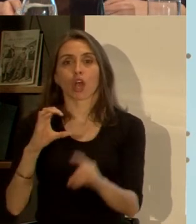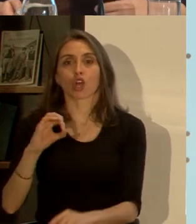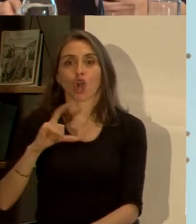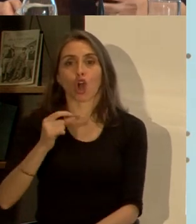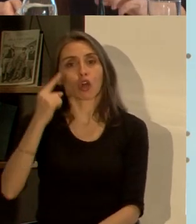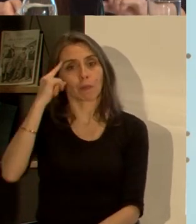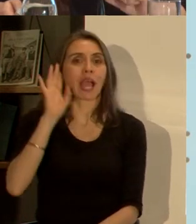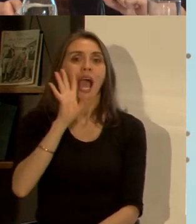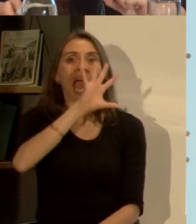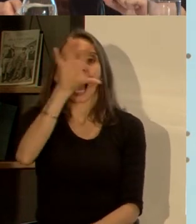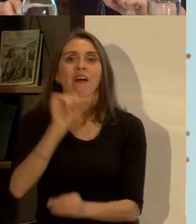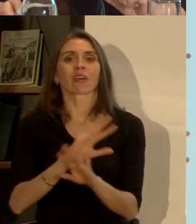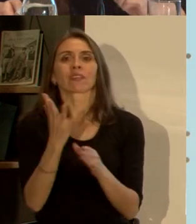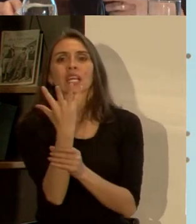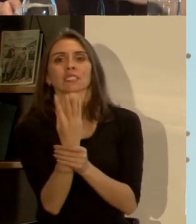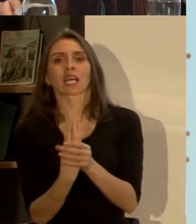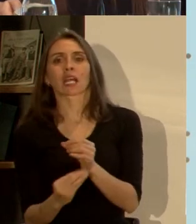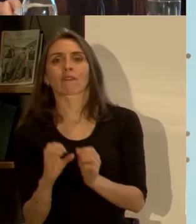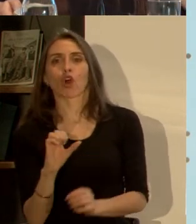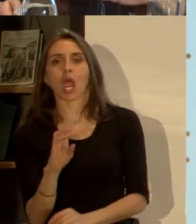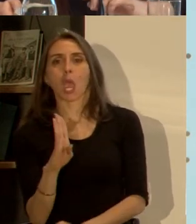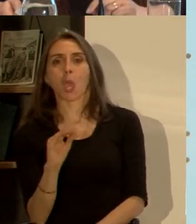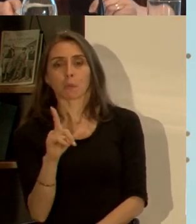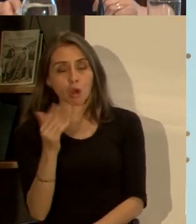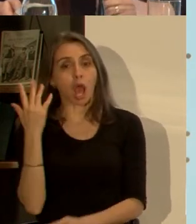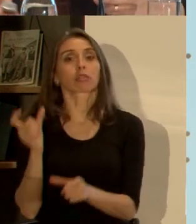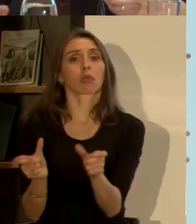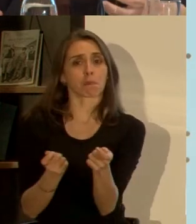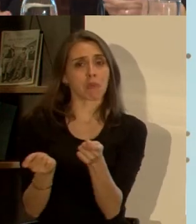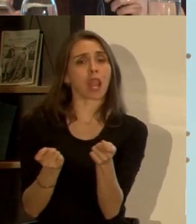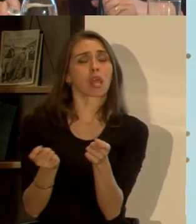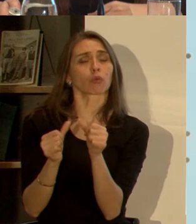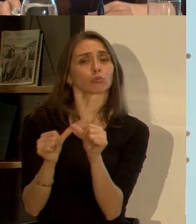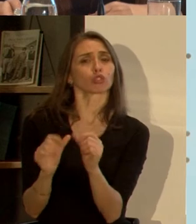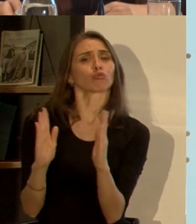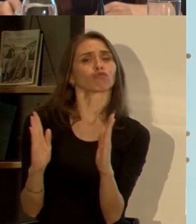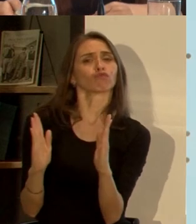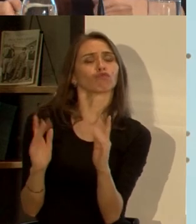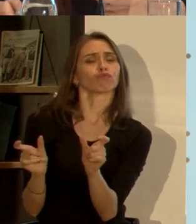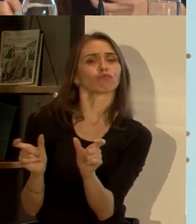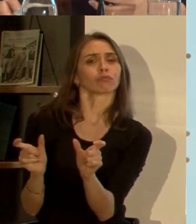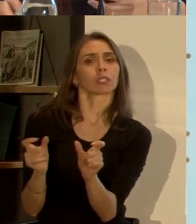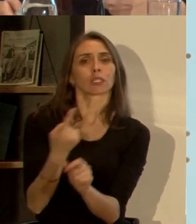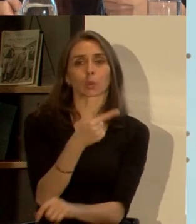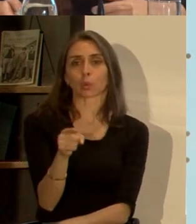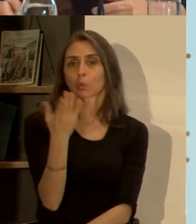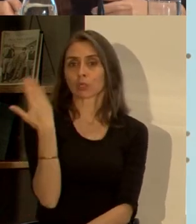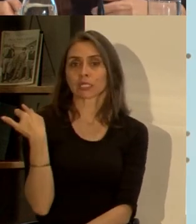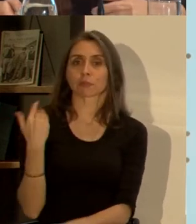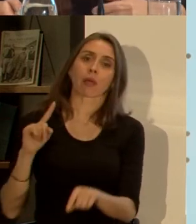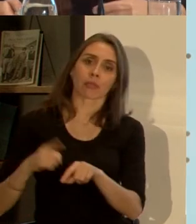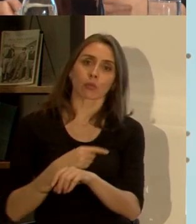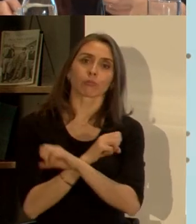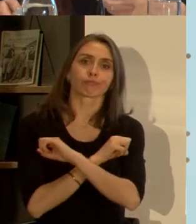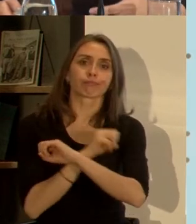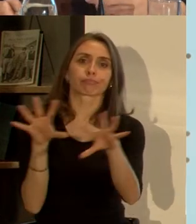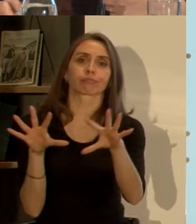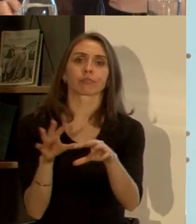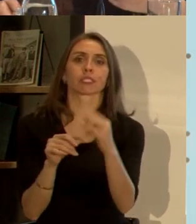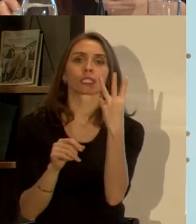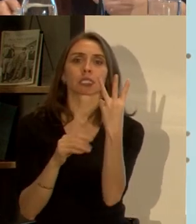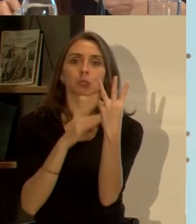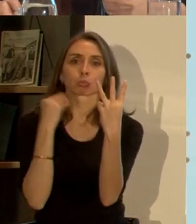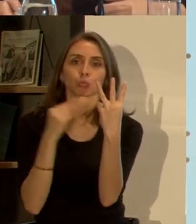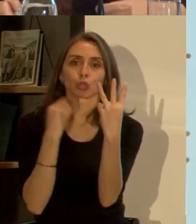epidemia en África estaba controlada estuvo controlada un buen tiempo sin embargo esta última semana nuevamente tenemos tres